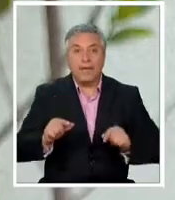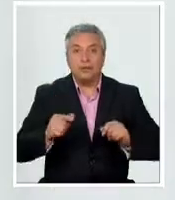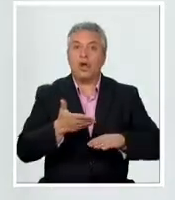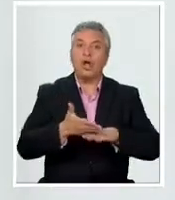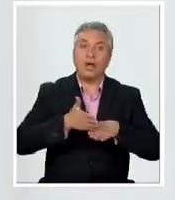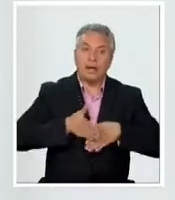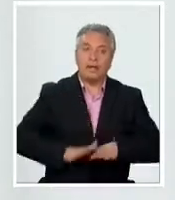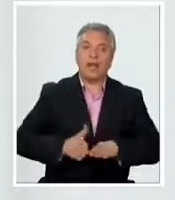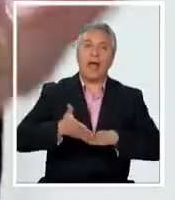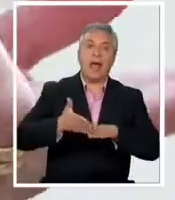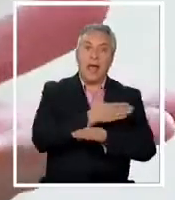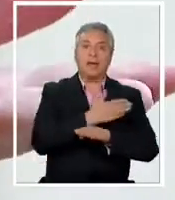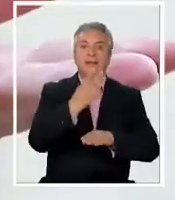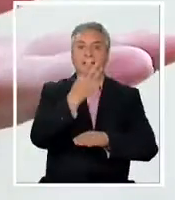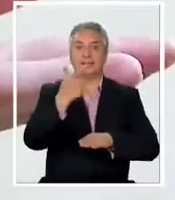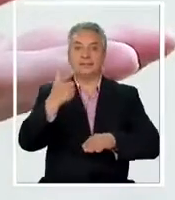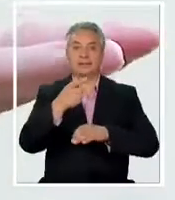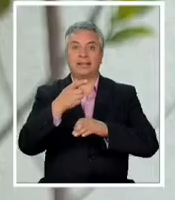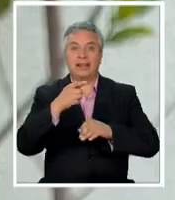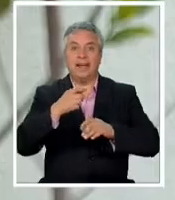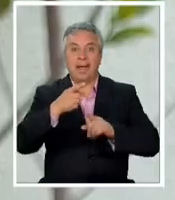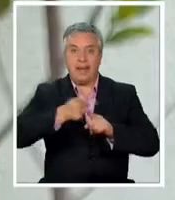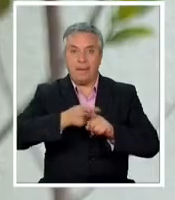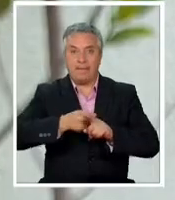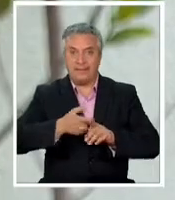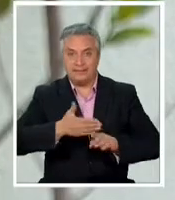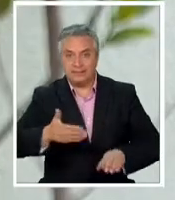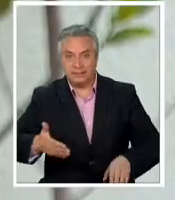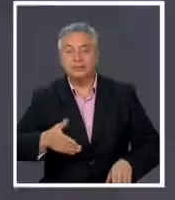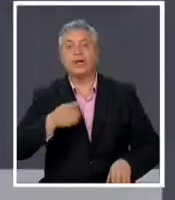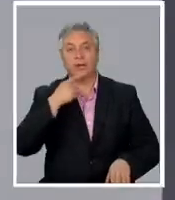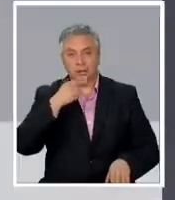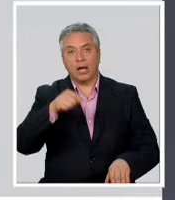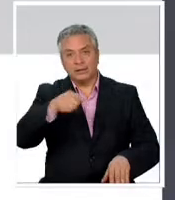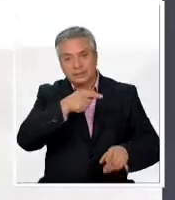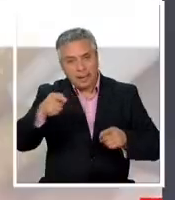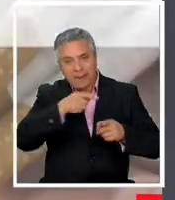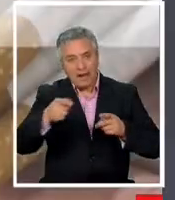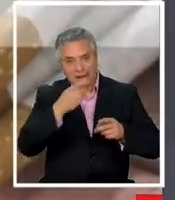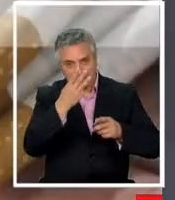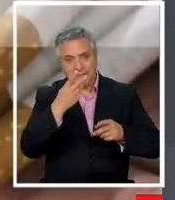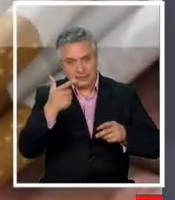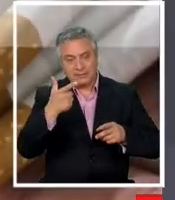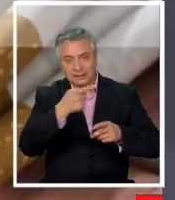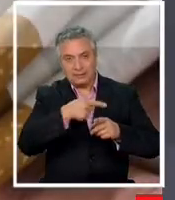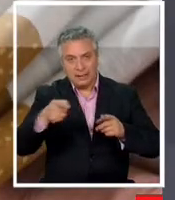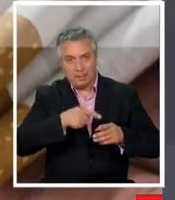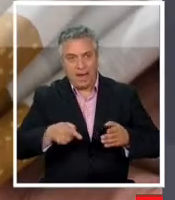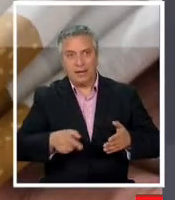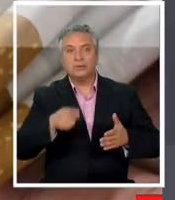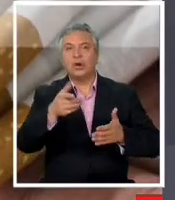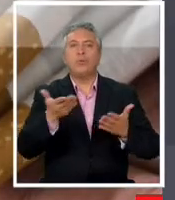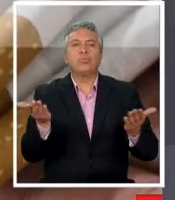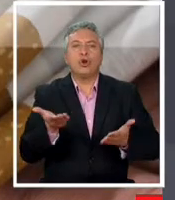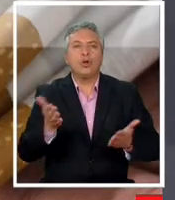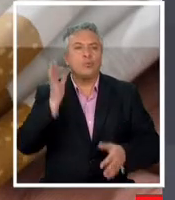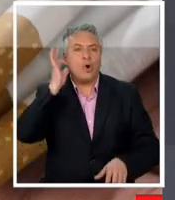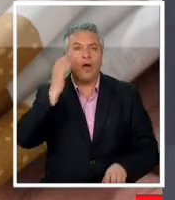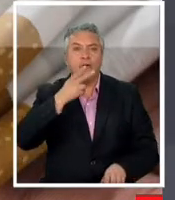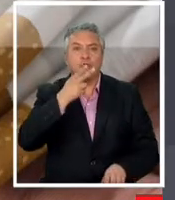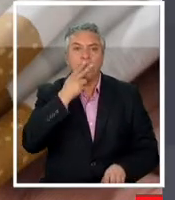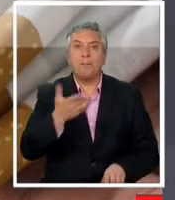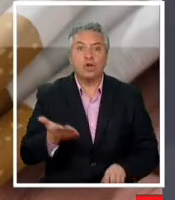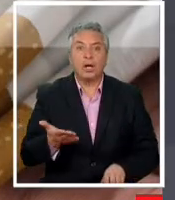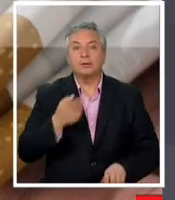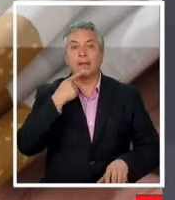37 semanas de gestación sufren más del síndrome de muerte súbita ¿por qué fuman las mujeres? el 94% dice hacerlo